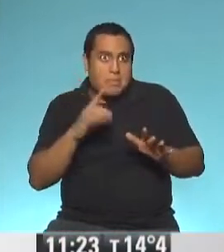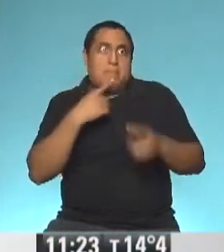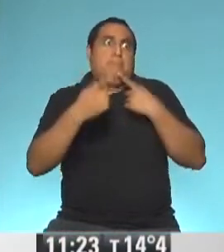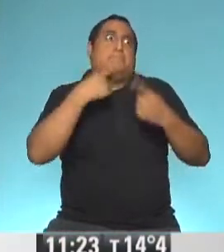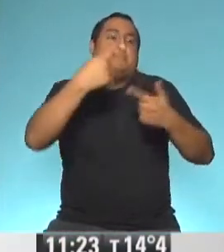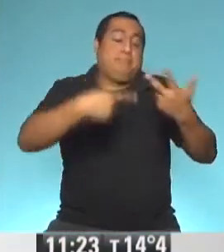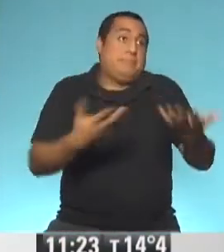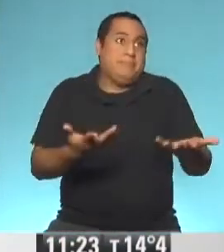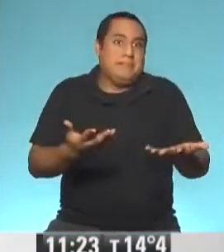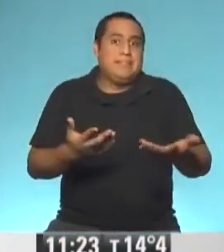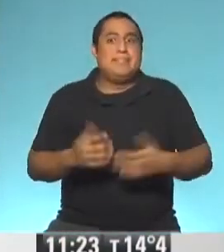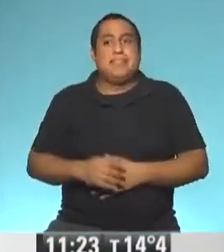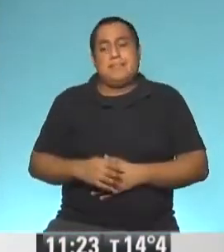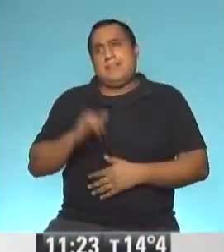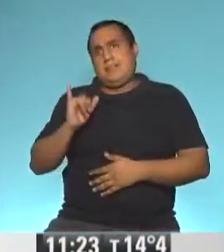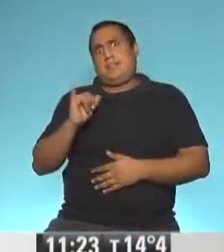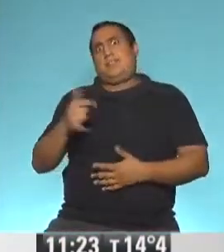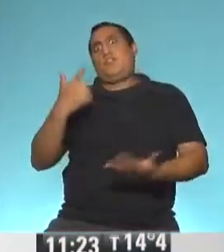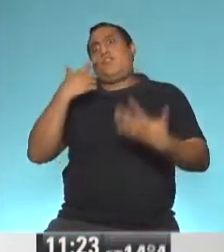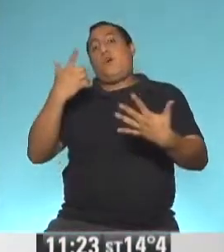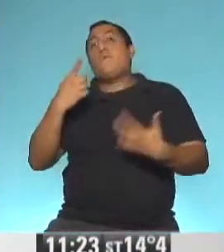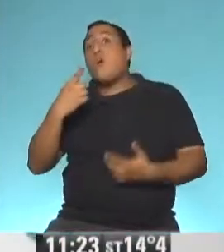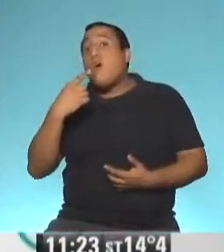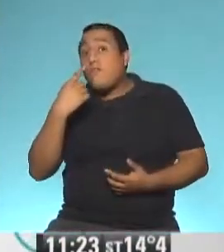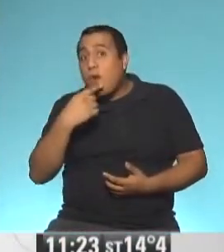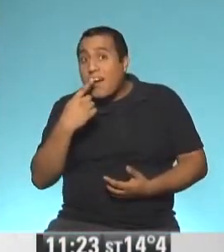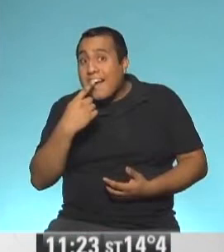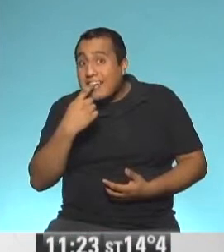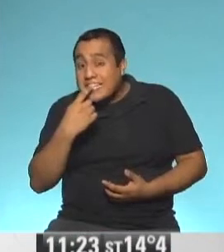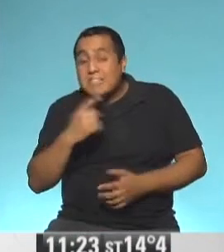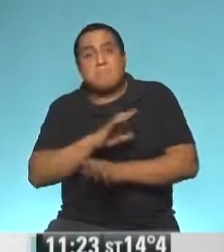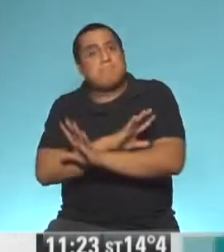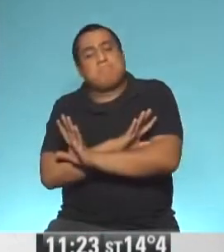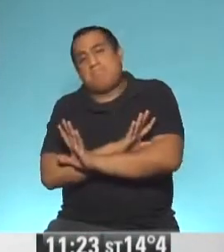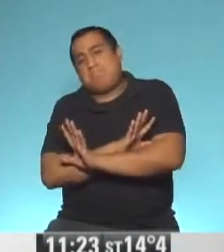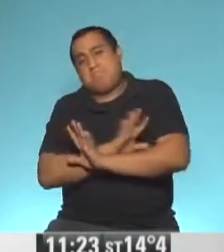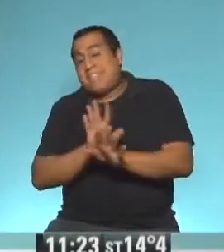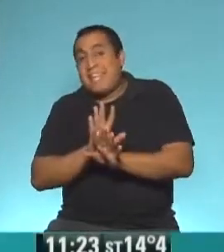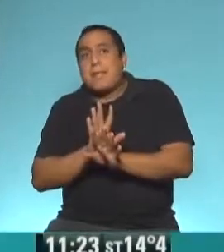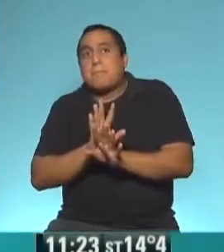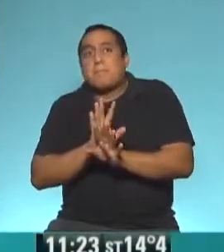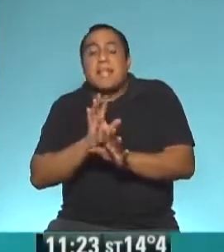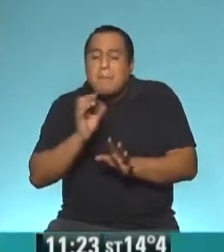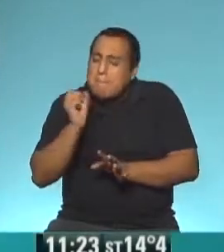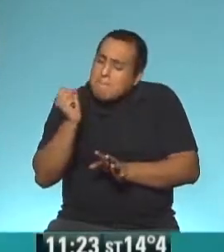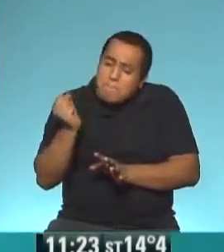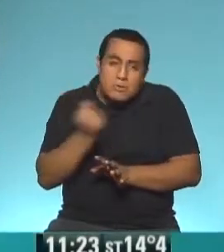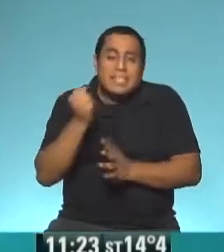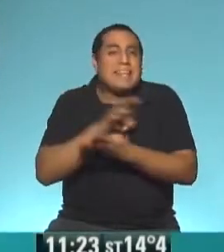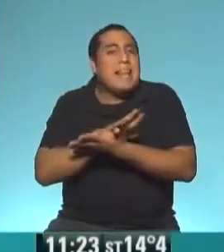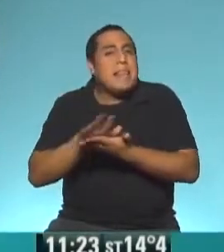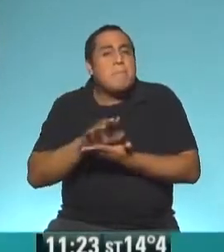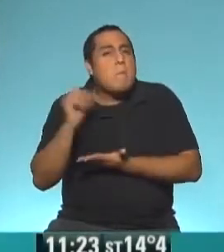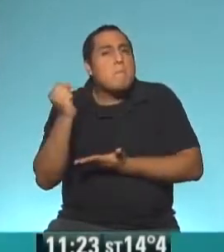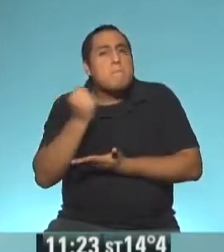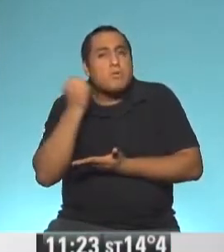juntas? Sí, obviamente que la boca es un lugar importantísimo para la salud vocal. O sea, tenemos